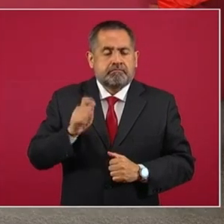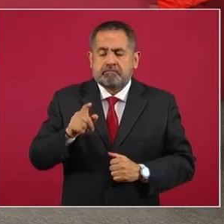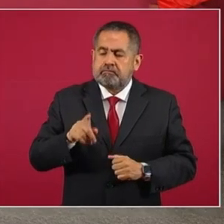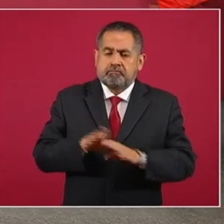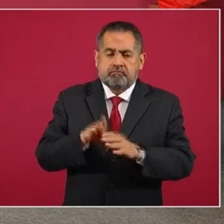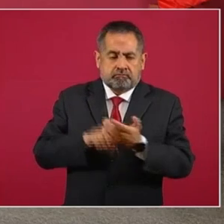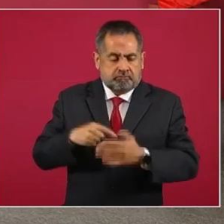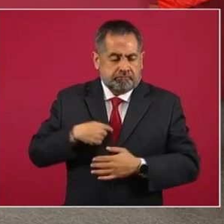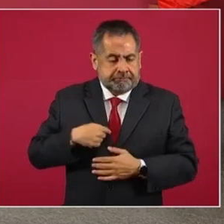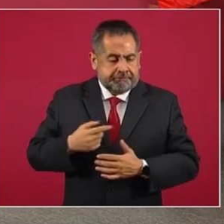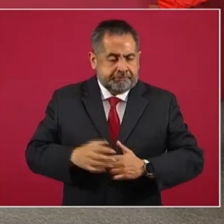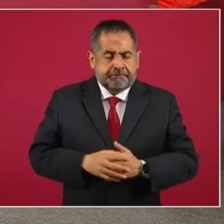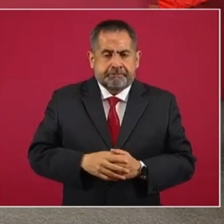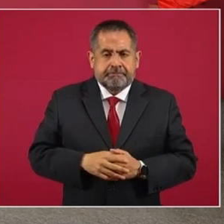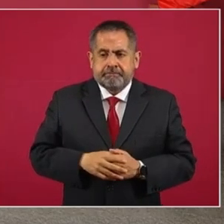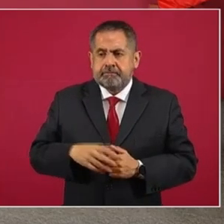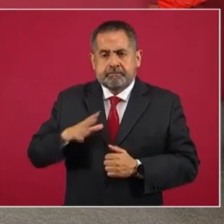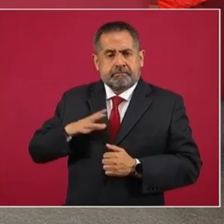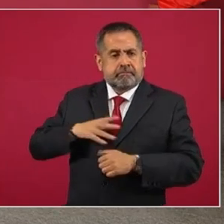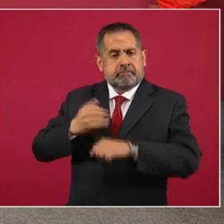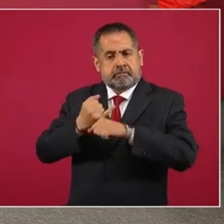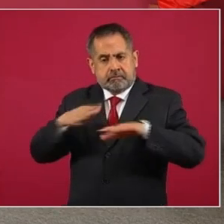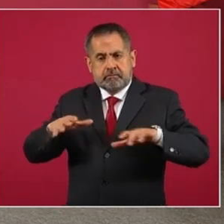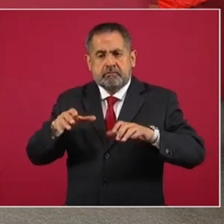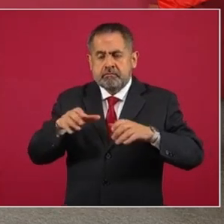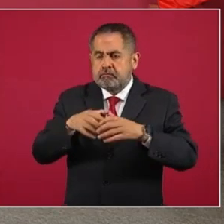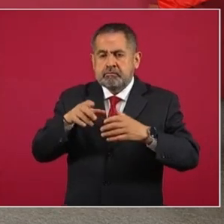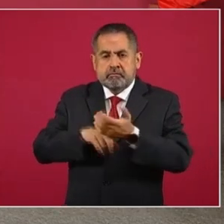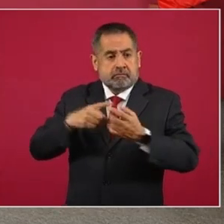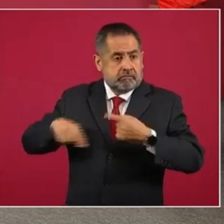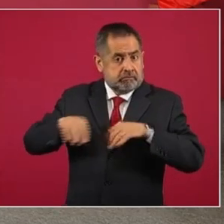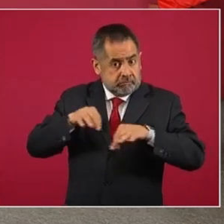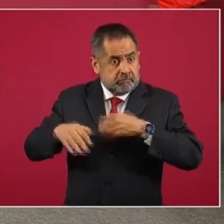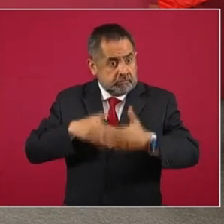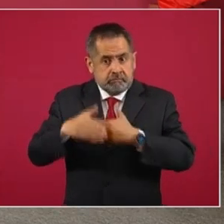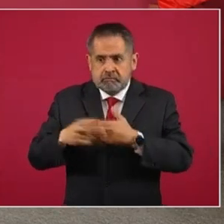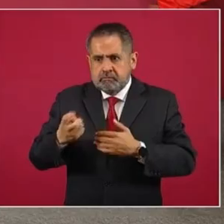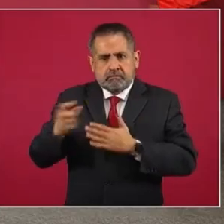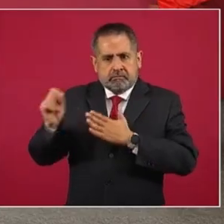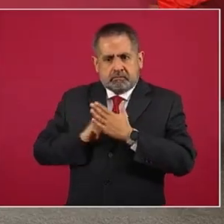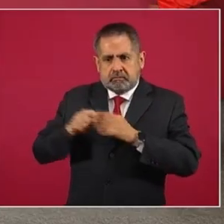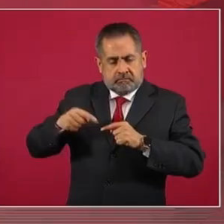información que van a trabajar este mes,